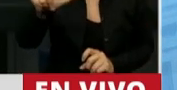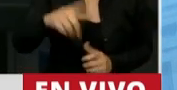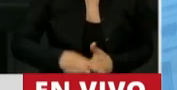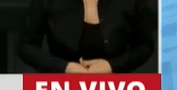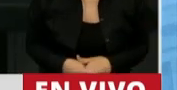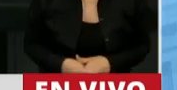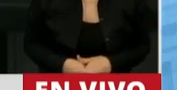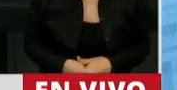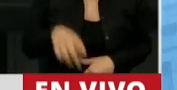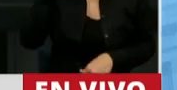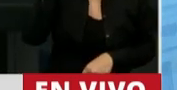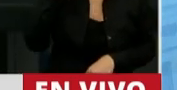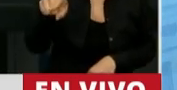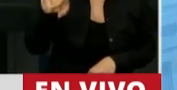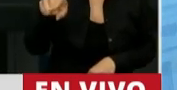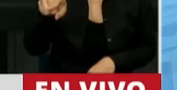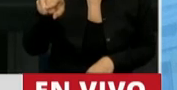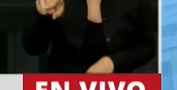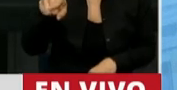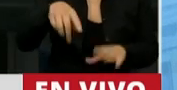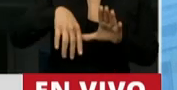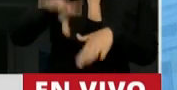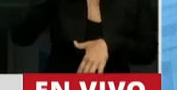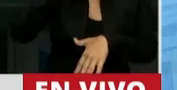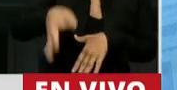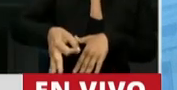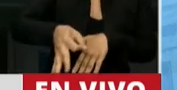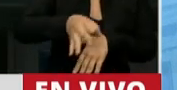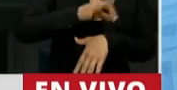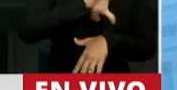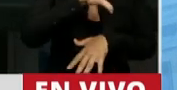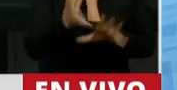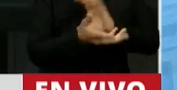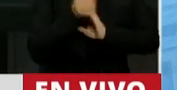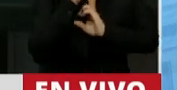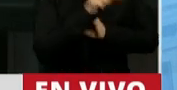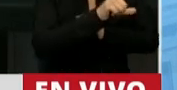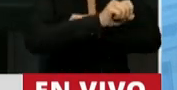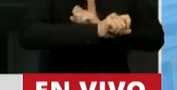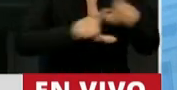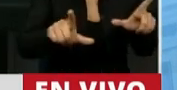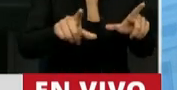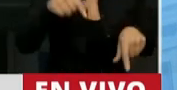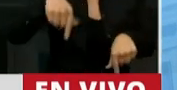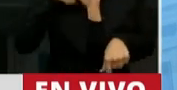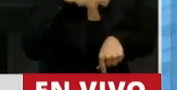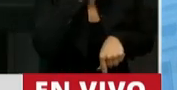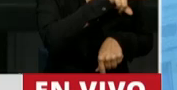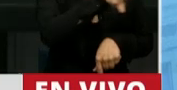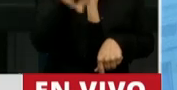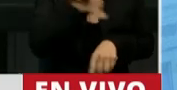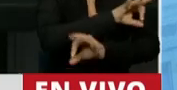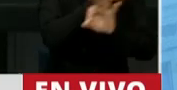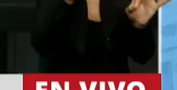Creo que eso concentra la decadencia y tampoco he visto hoy hacer pucheros a